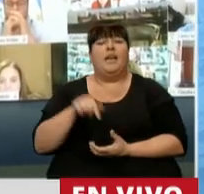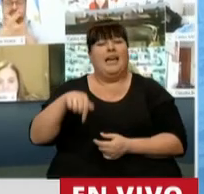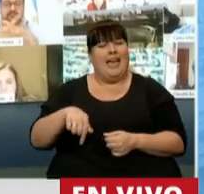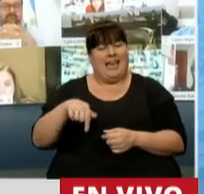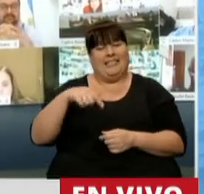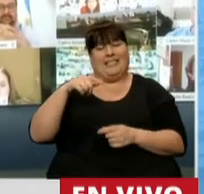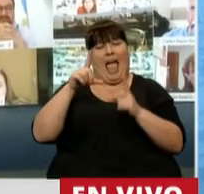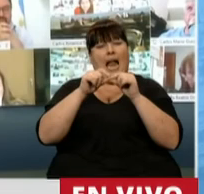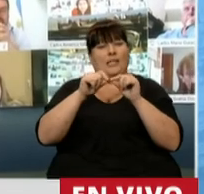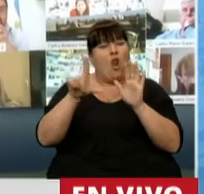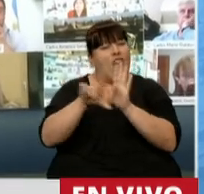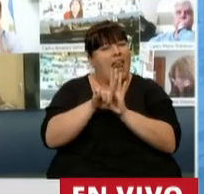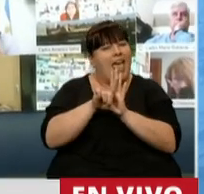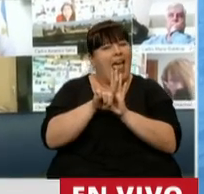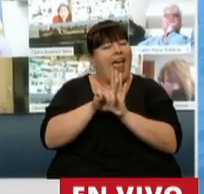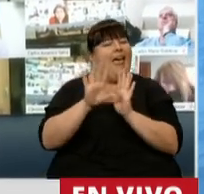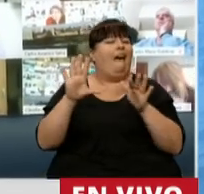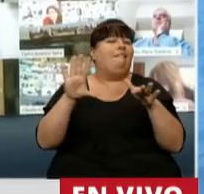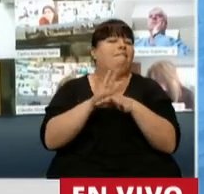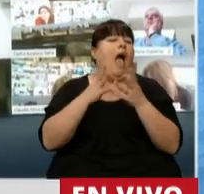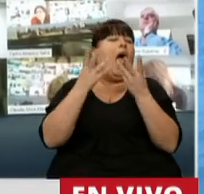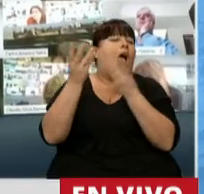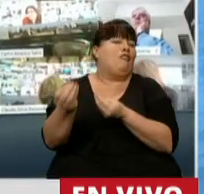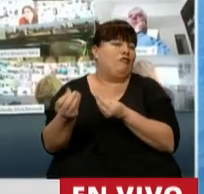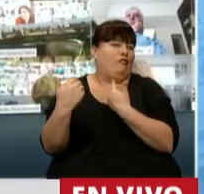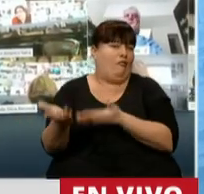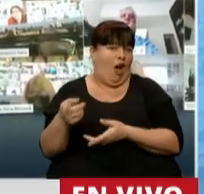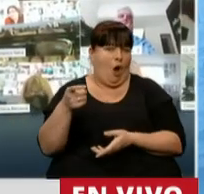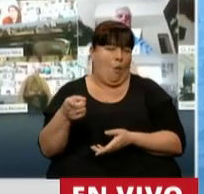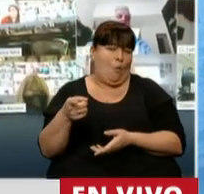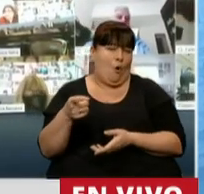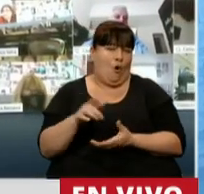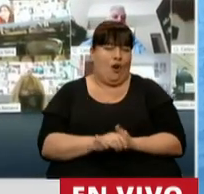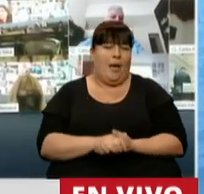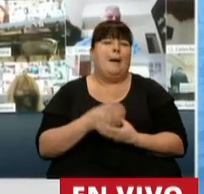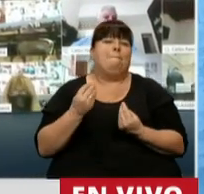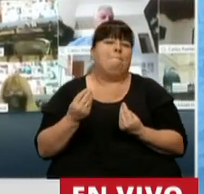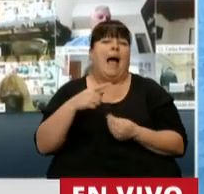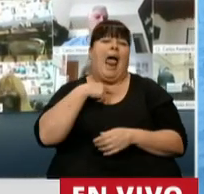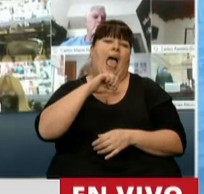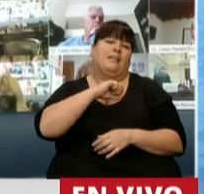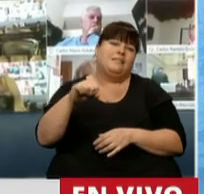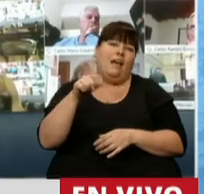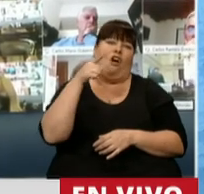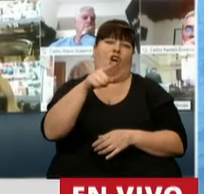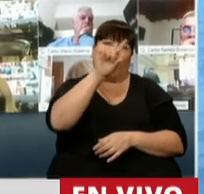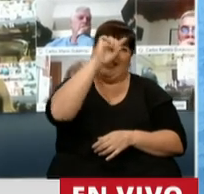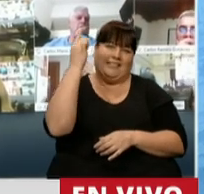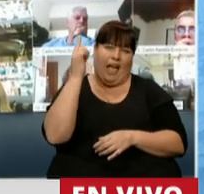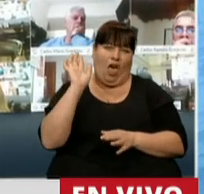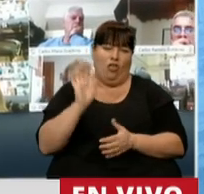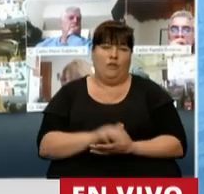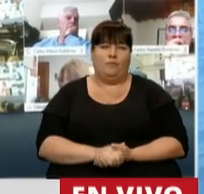artículo de la ley es un traje a medida para acusos de desgraudación contra el Estado.